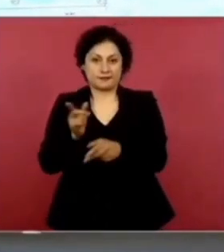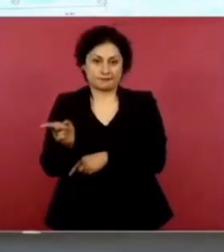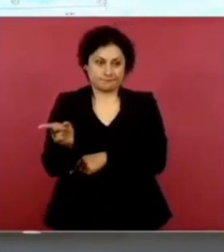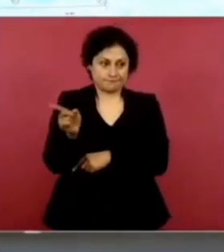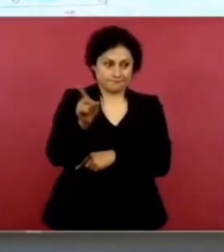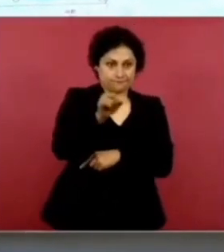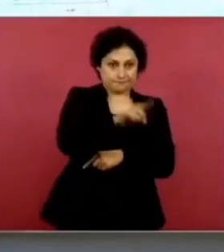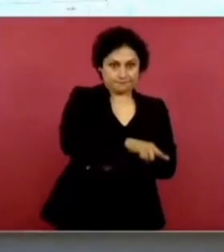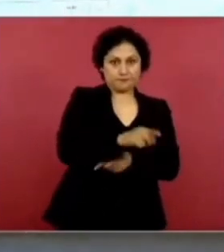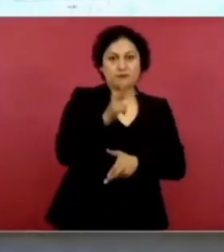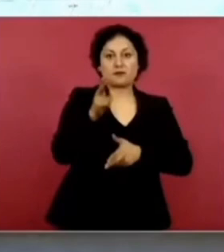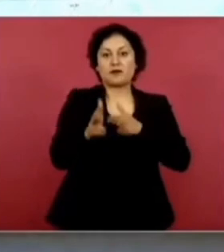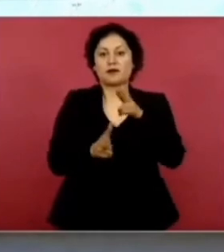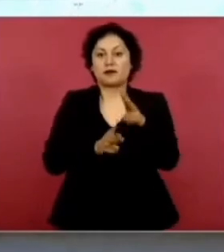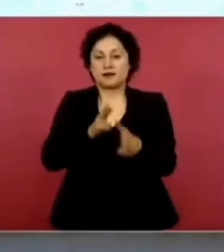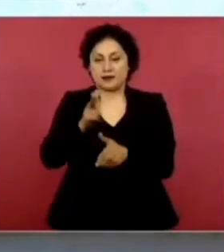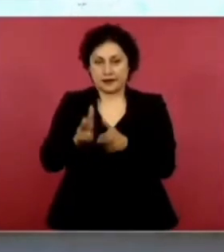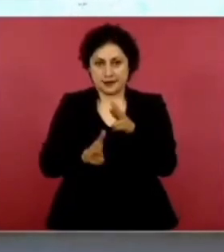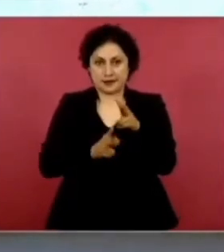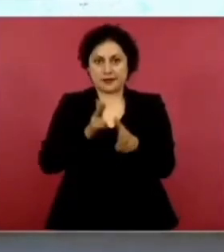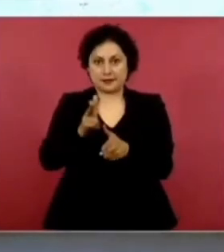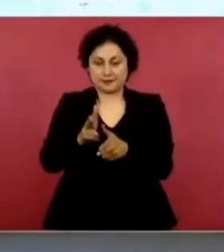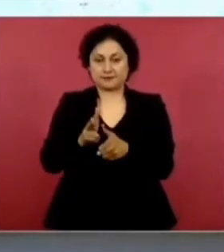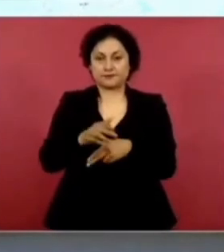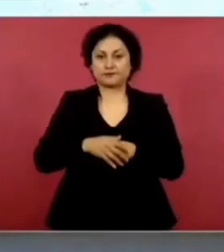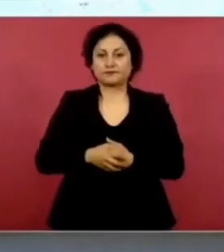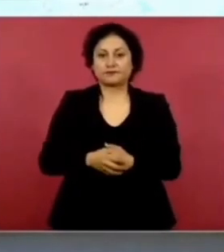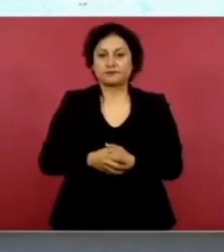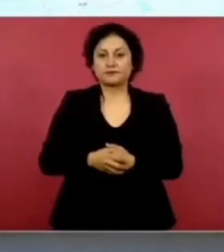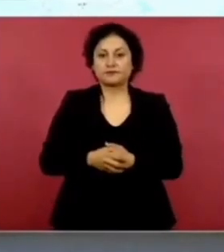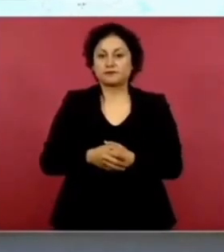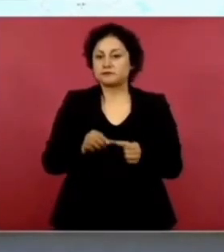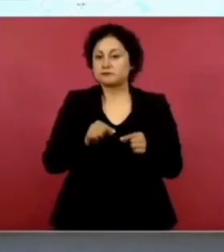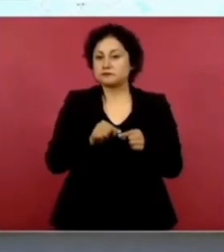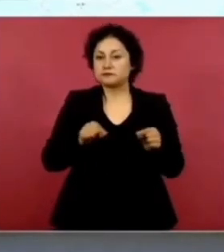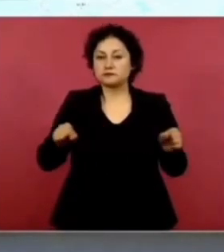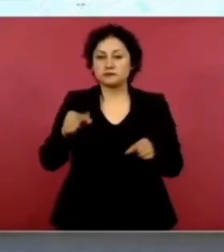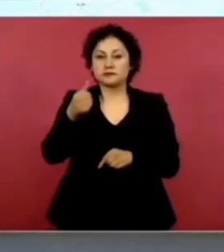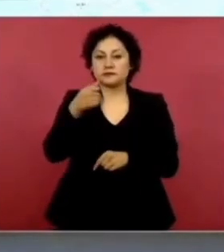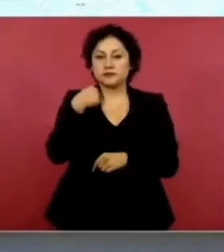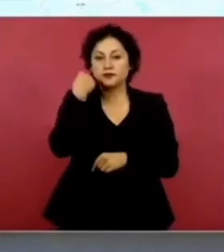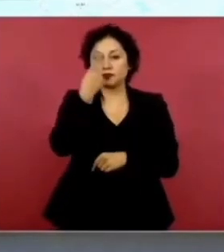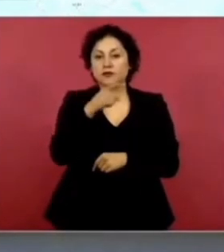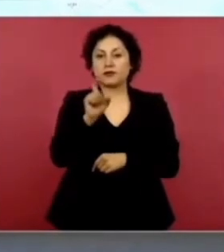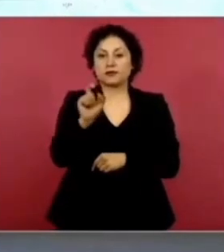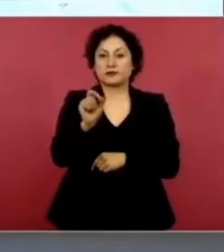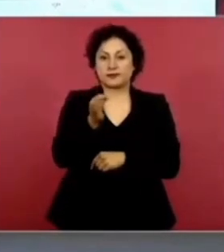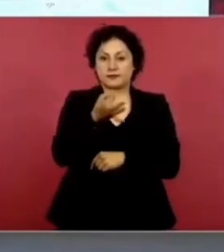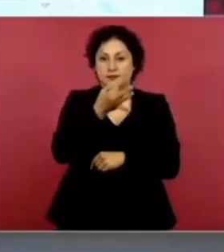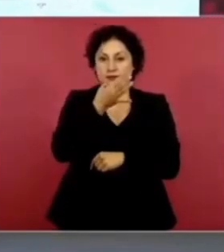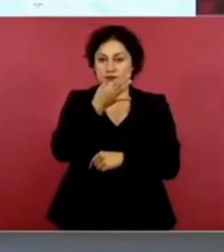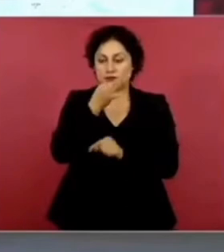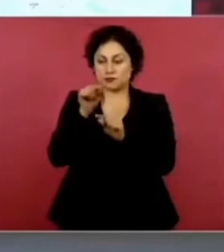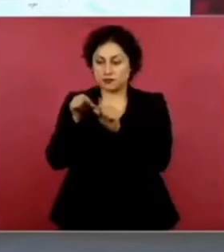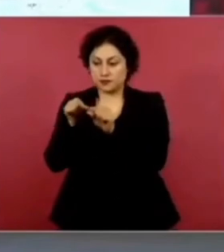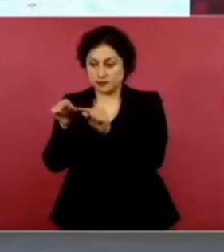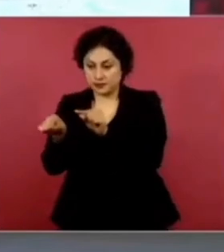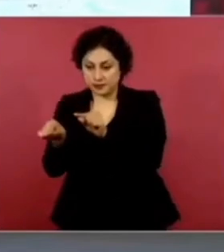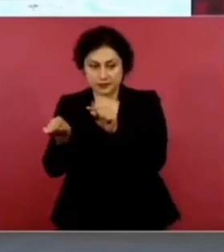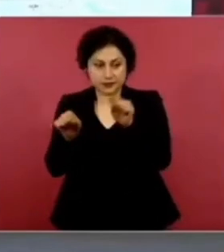El tren de pasaderos. Ya hicimos. Seis horas, veinte minutos. De aquí, acá.